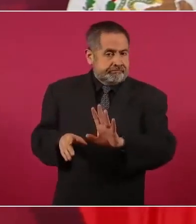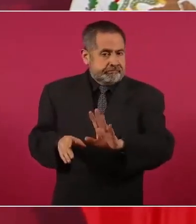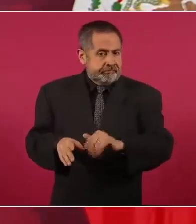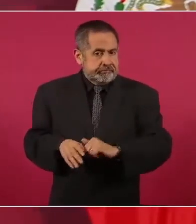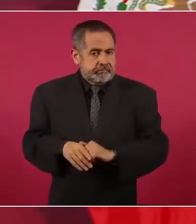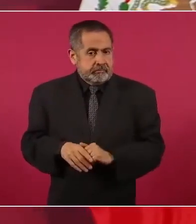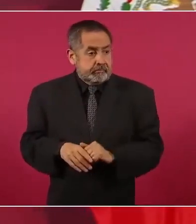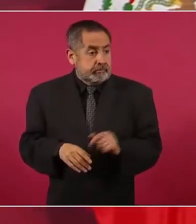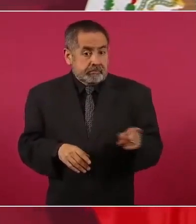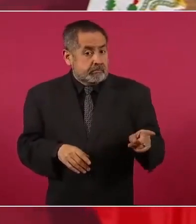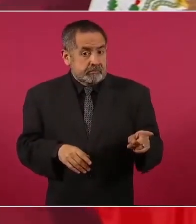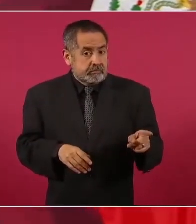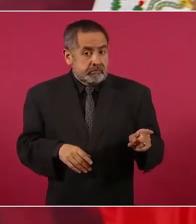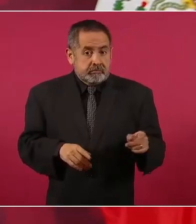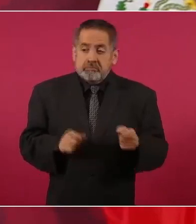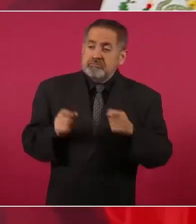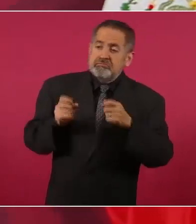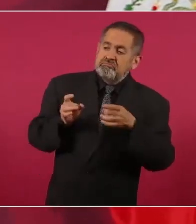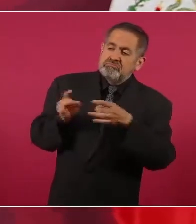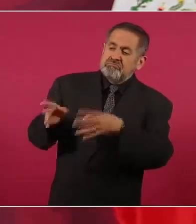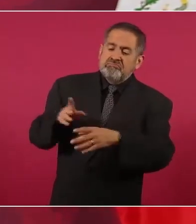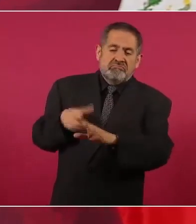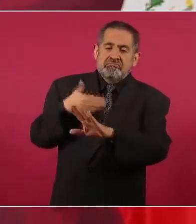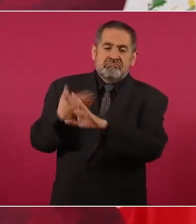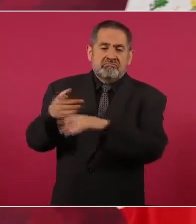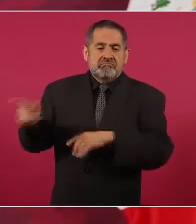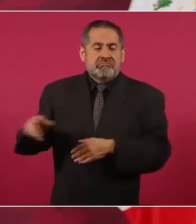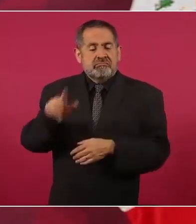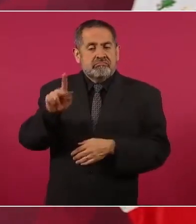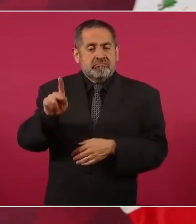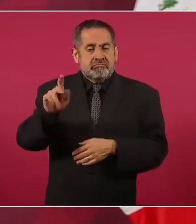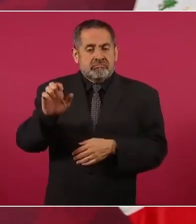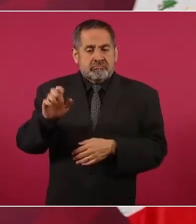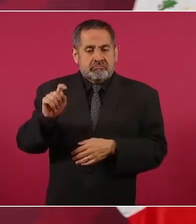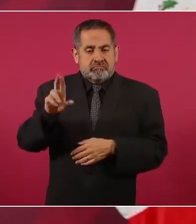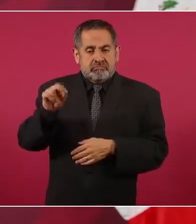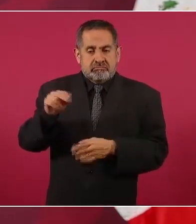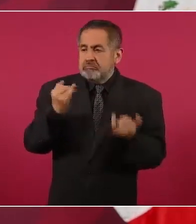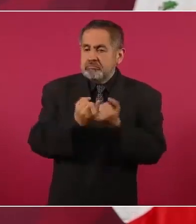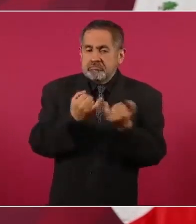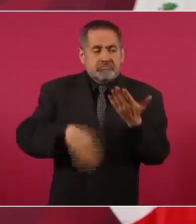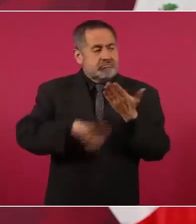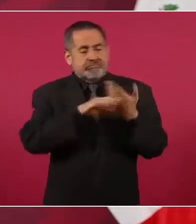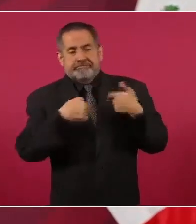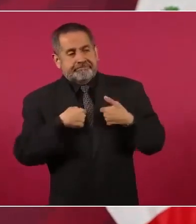Y no quería a Petro y, desde luego, no me quería a mí.